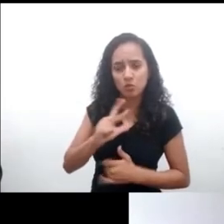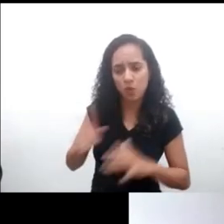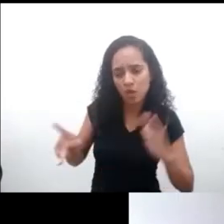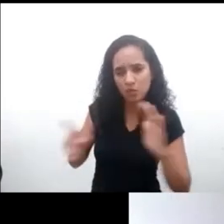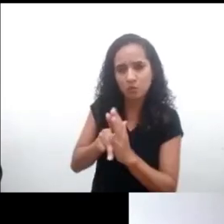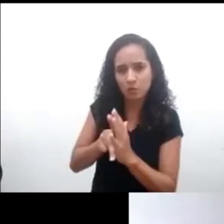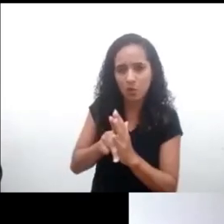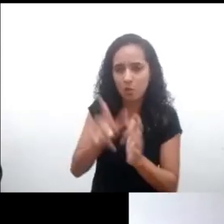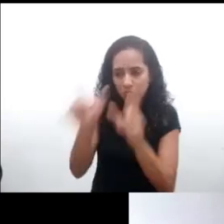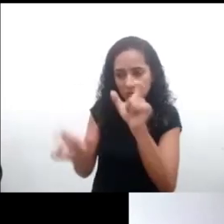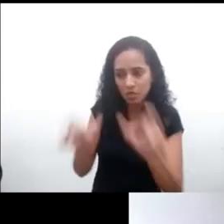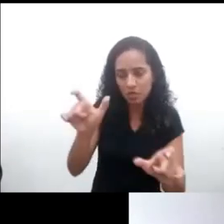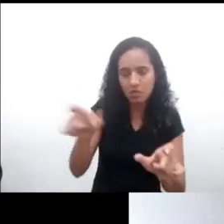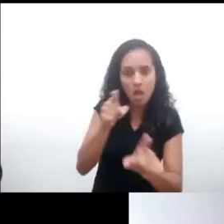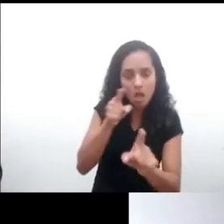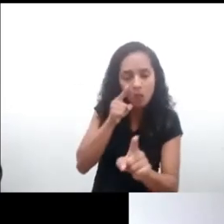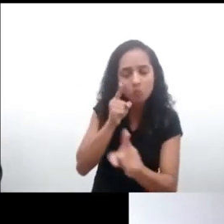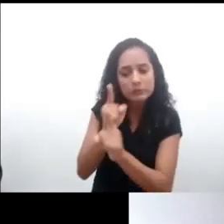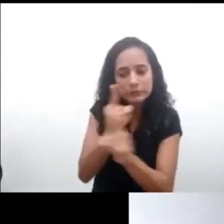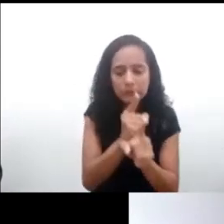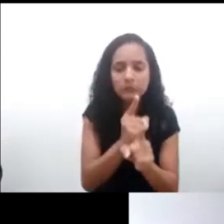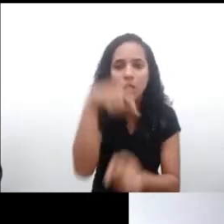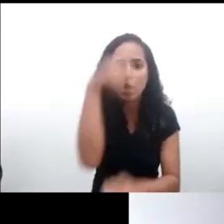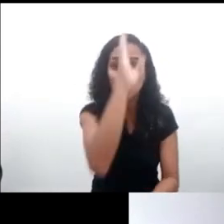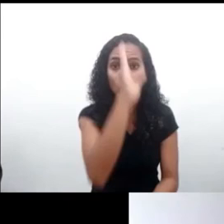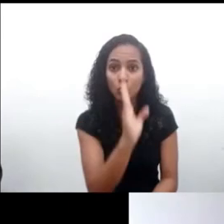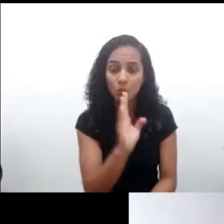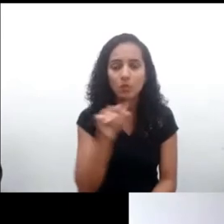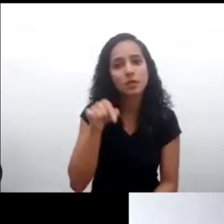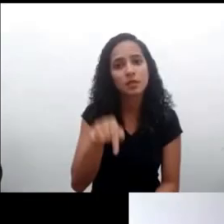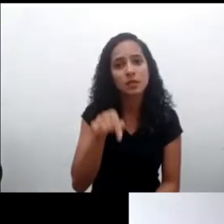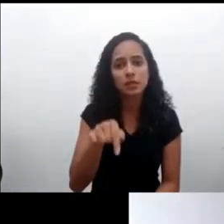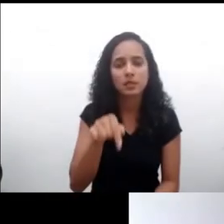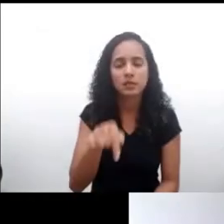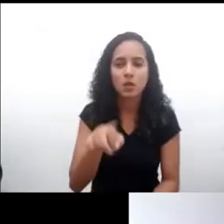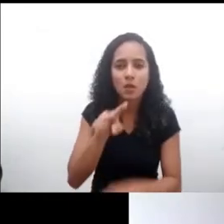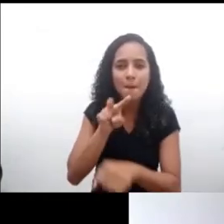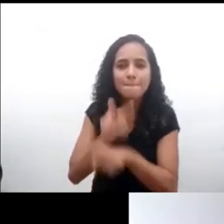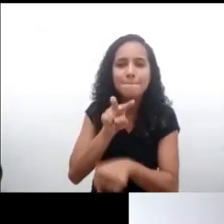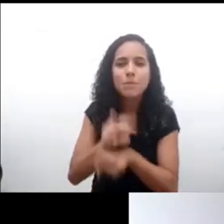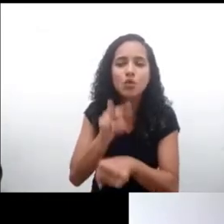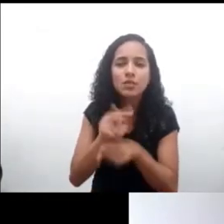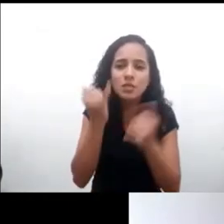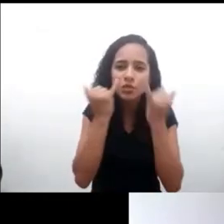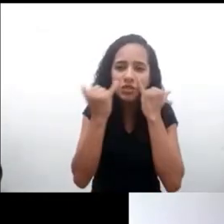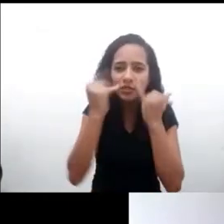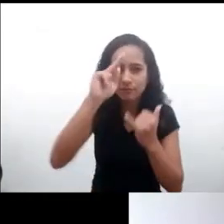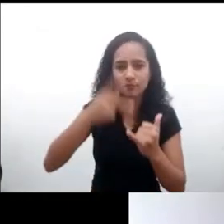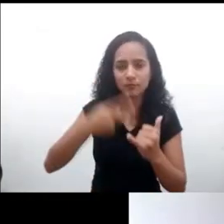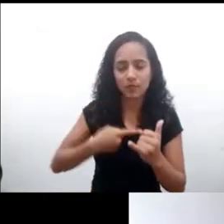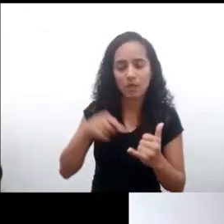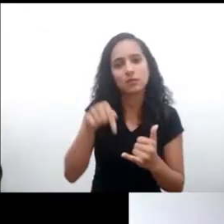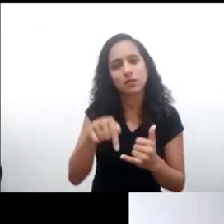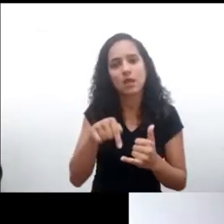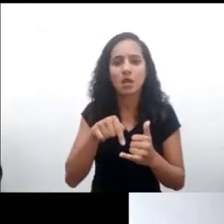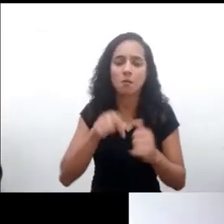que sigo más de cerca. Nosotros tenemos en Brasil, digamos así, esta arquitectura de protección de datos que está